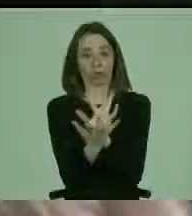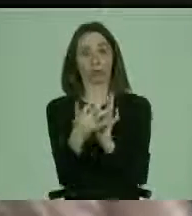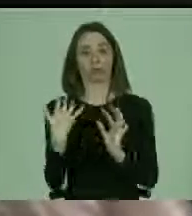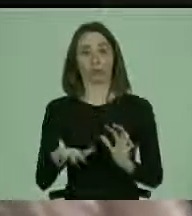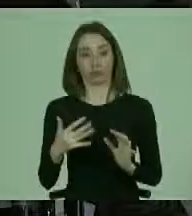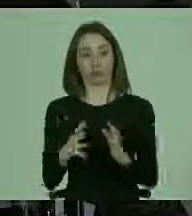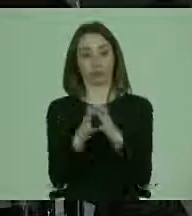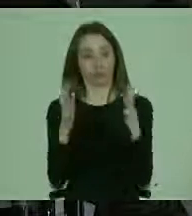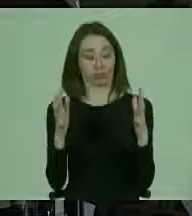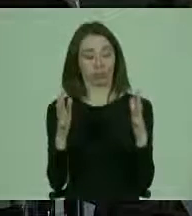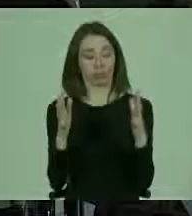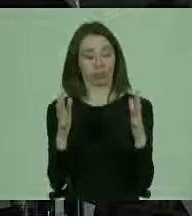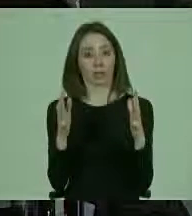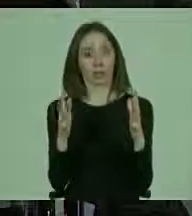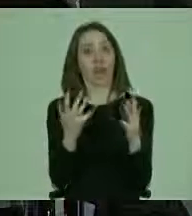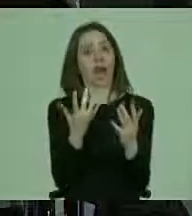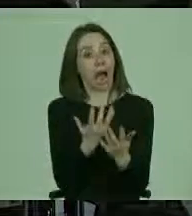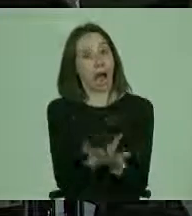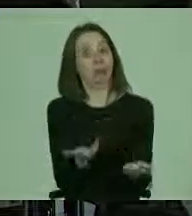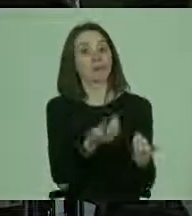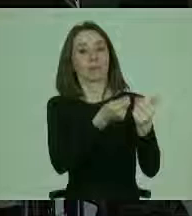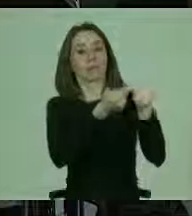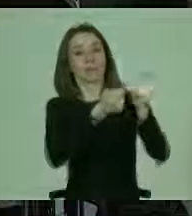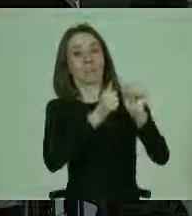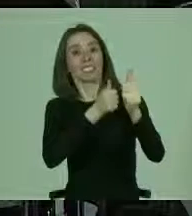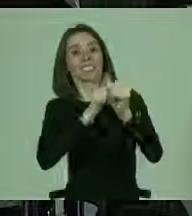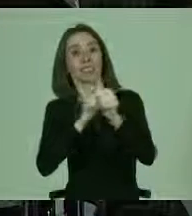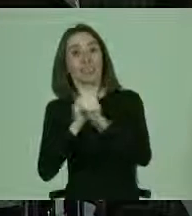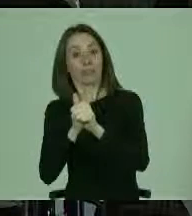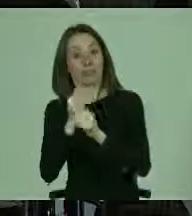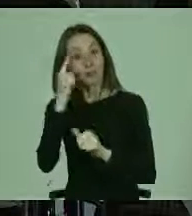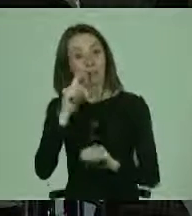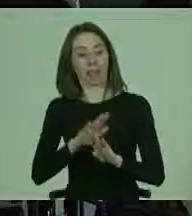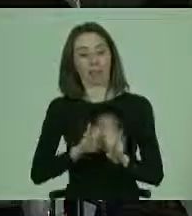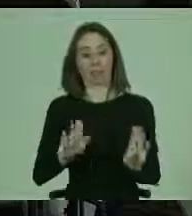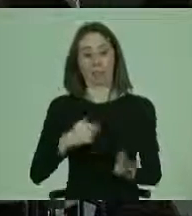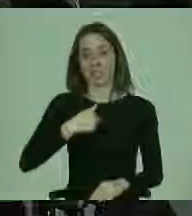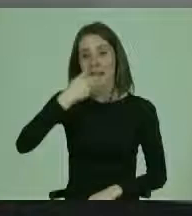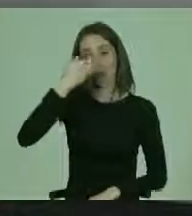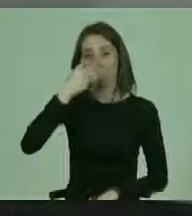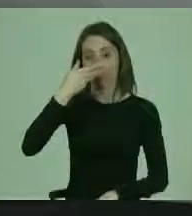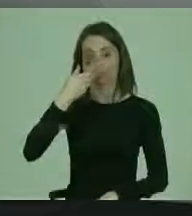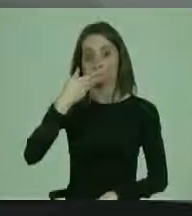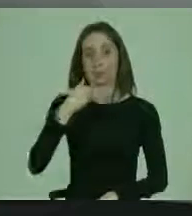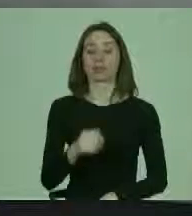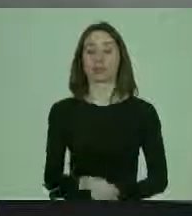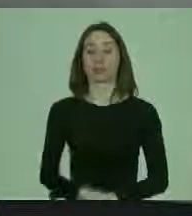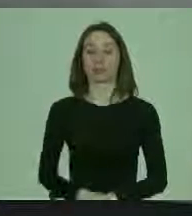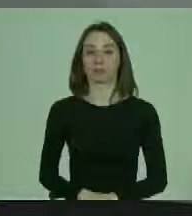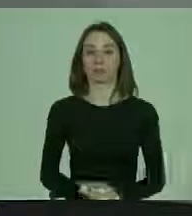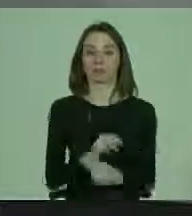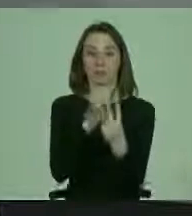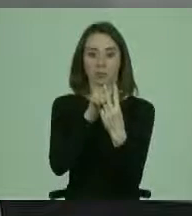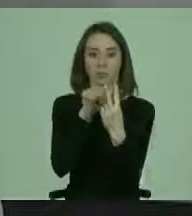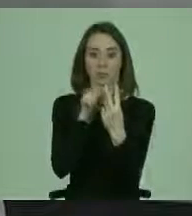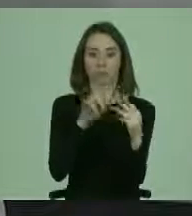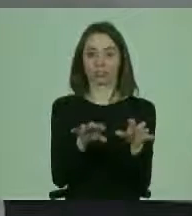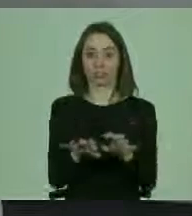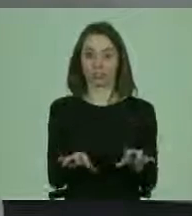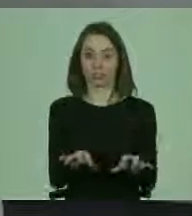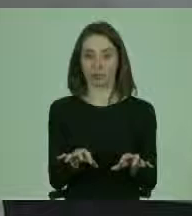que nos lleva a desafíos. Y para ir terminando, quiero señalar dos aspectos.